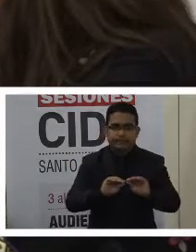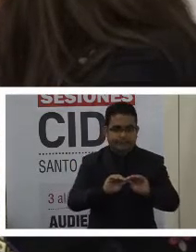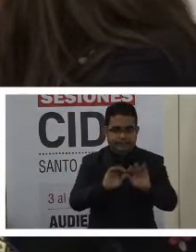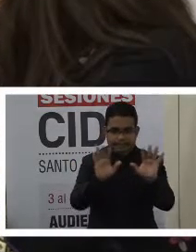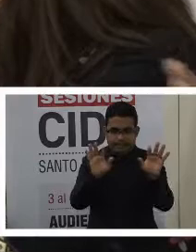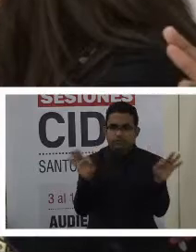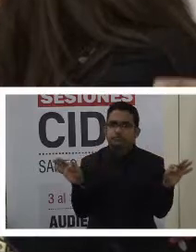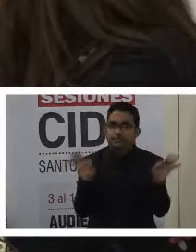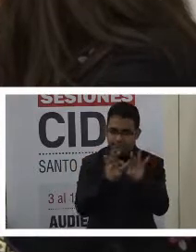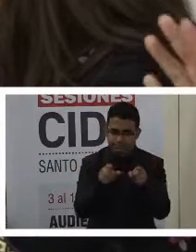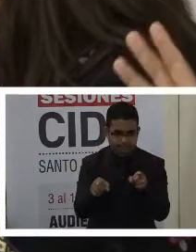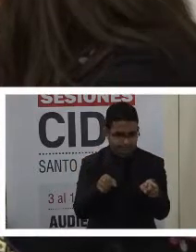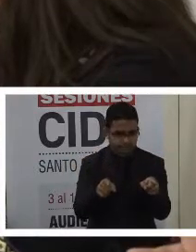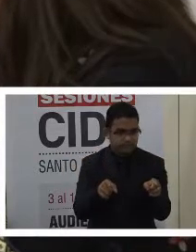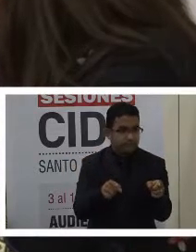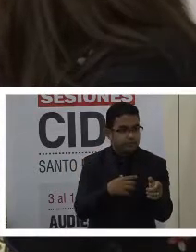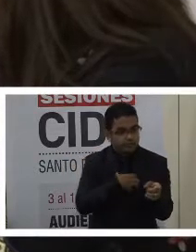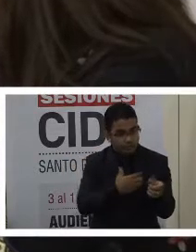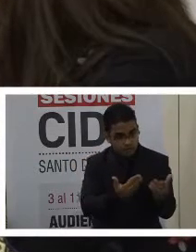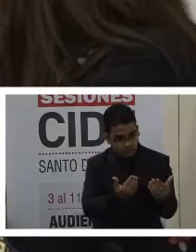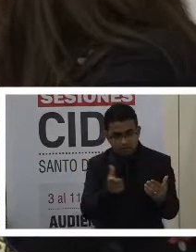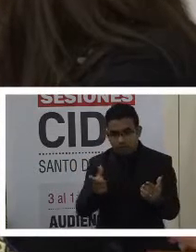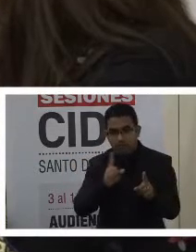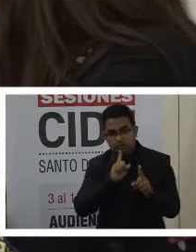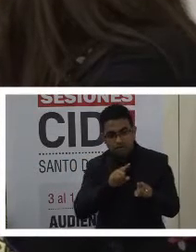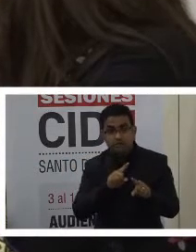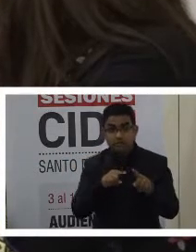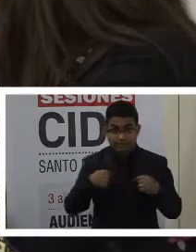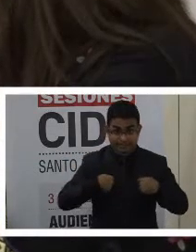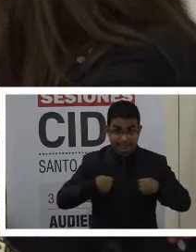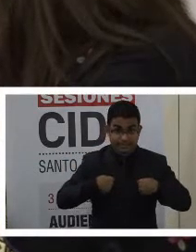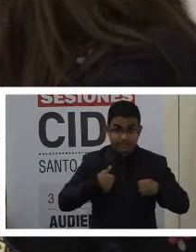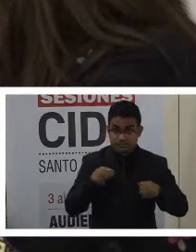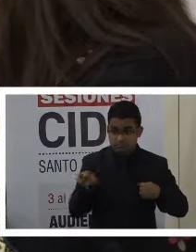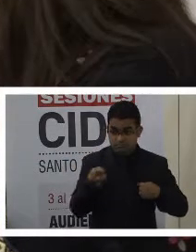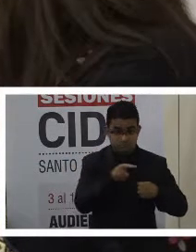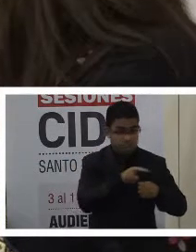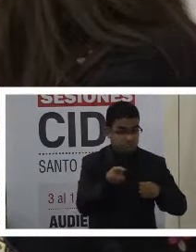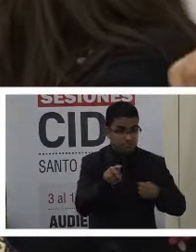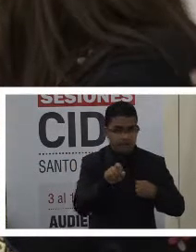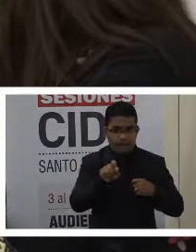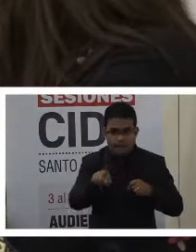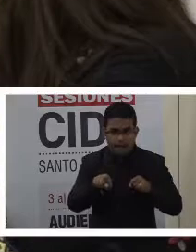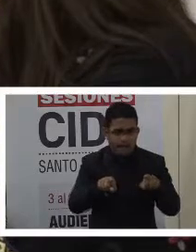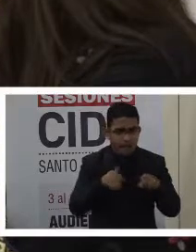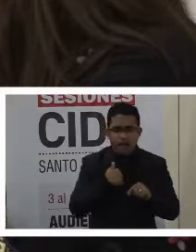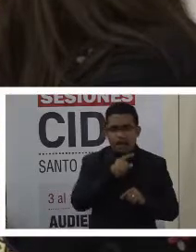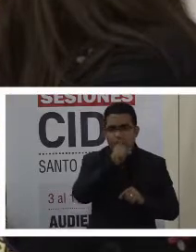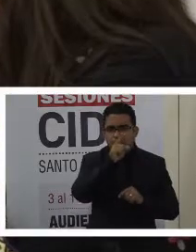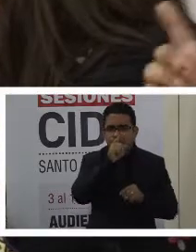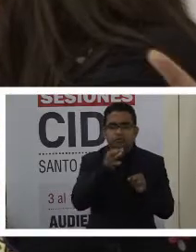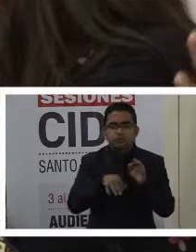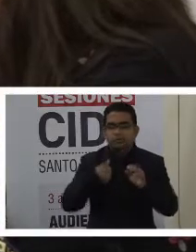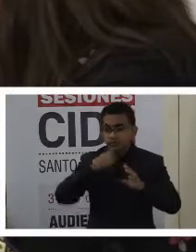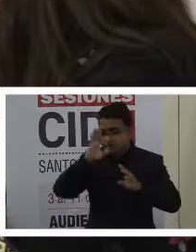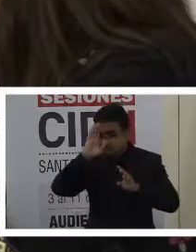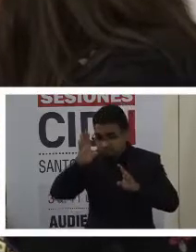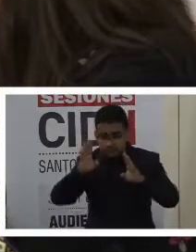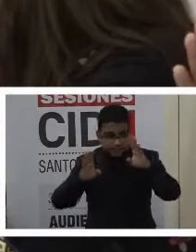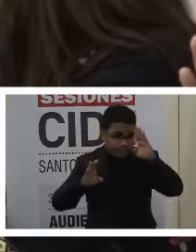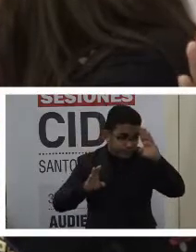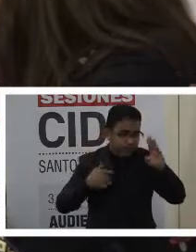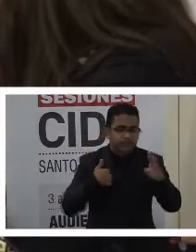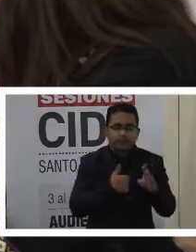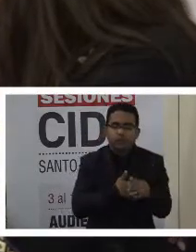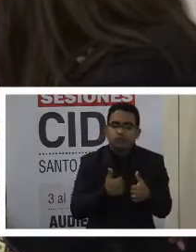respondidas por el Estado. Por eso, yo más que preguntas específicas, además de saludar, como digo, que estemos